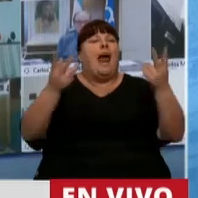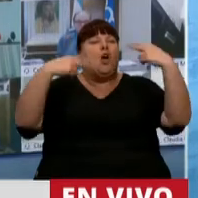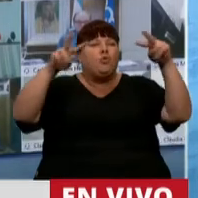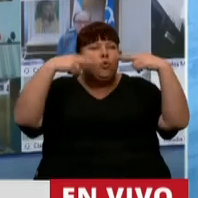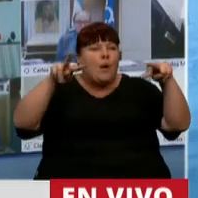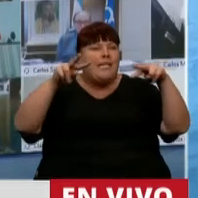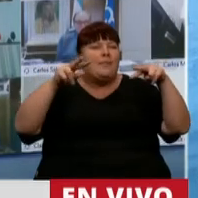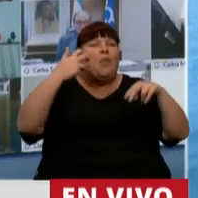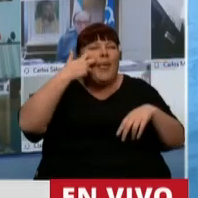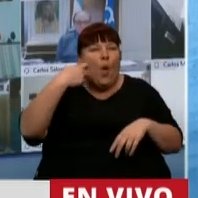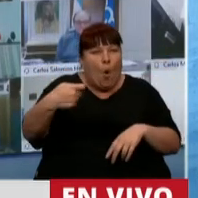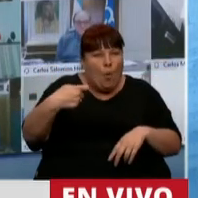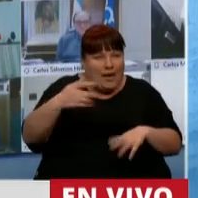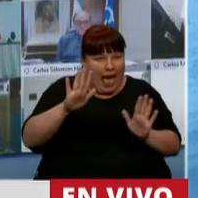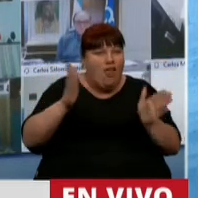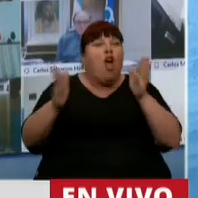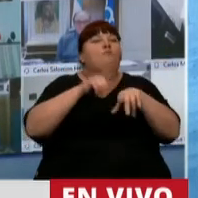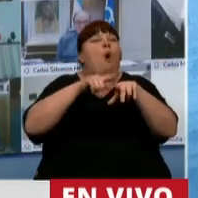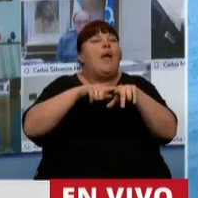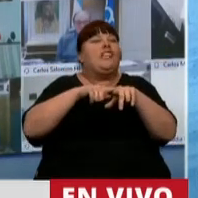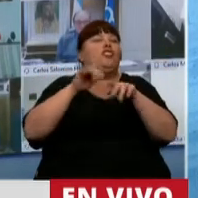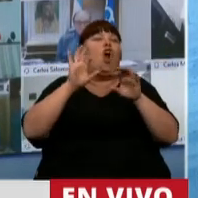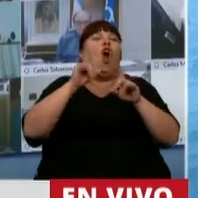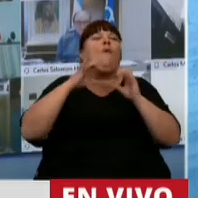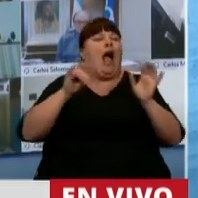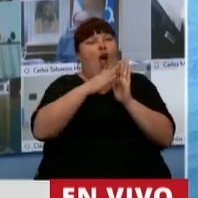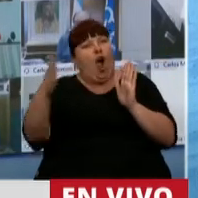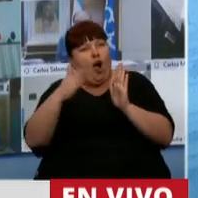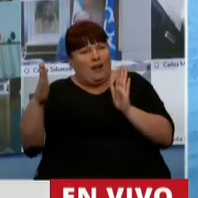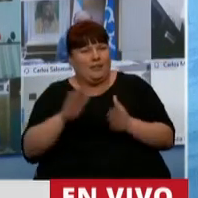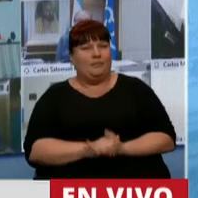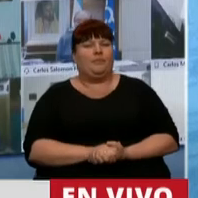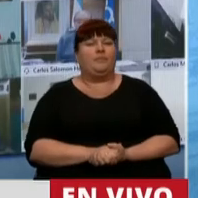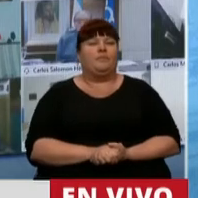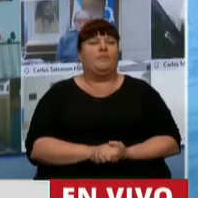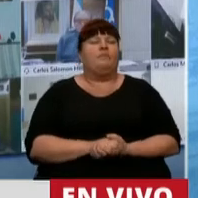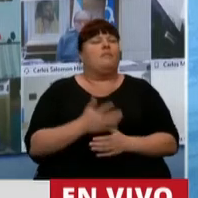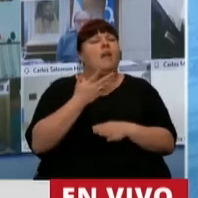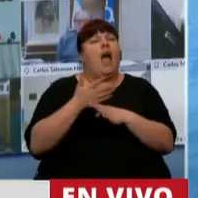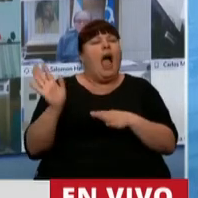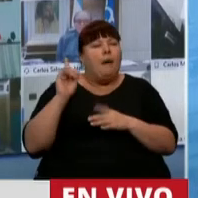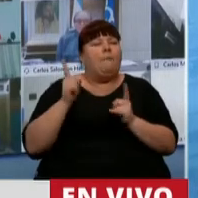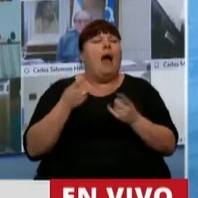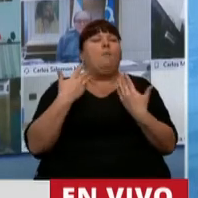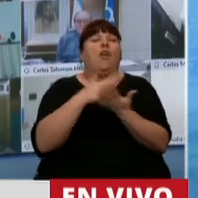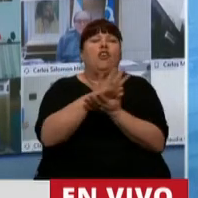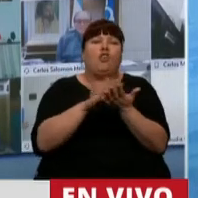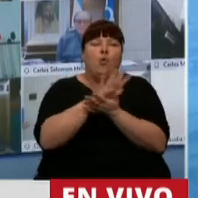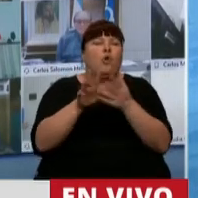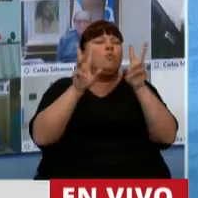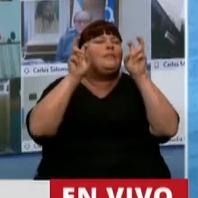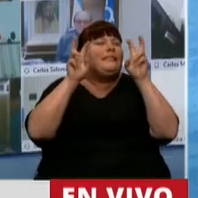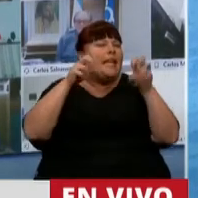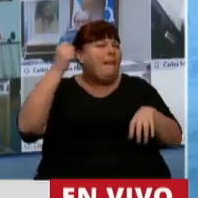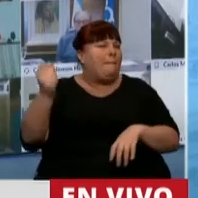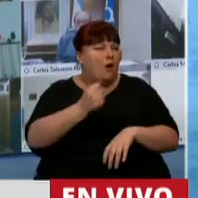turismo de adultos mayores en las épocas de temporada baja y por otro lado se soluciona uno de los temas